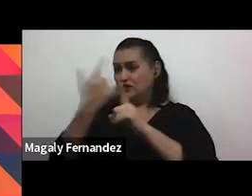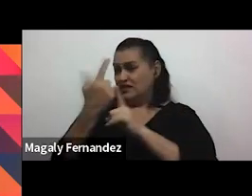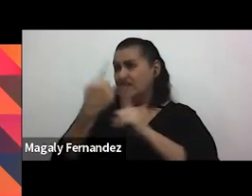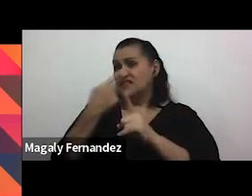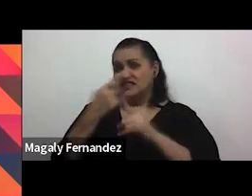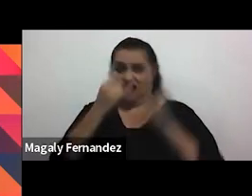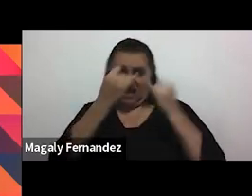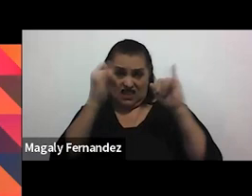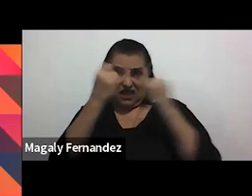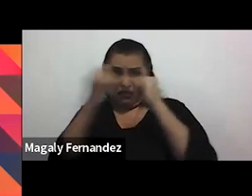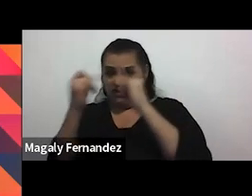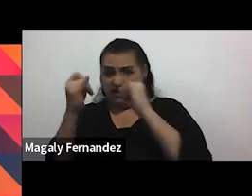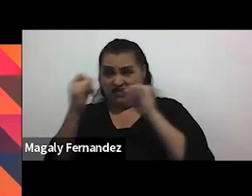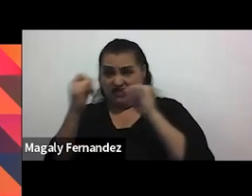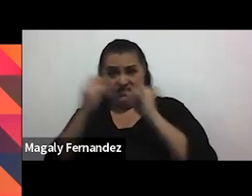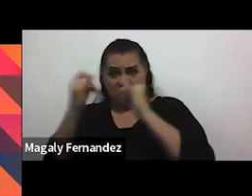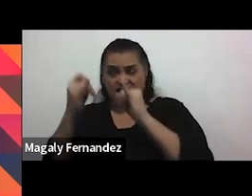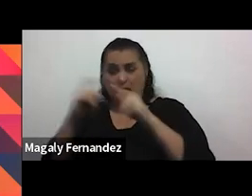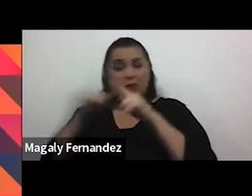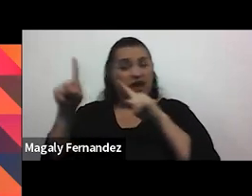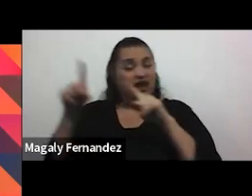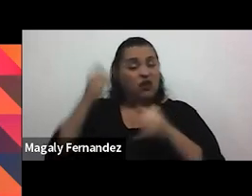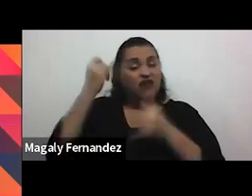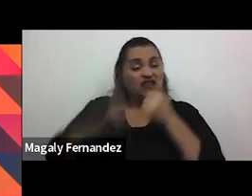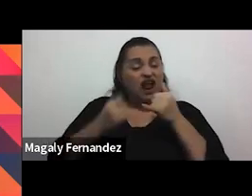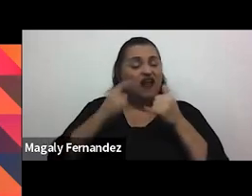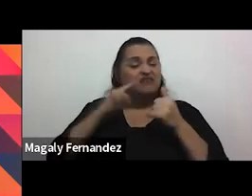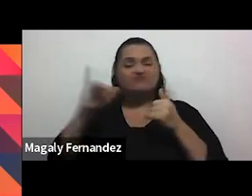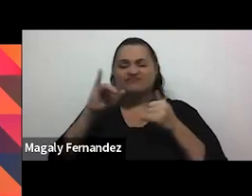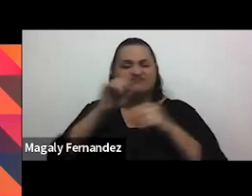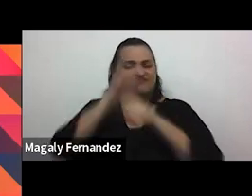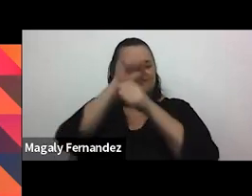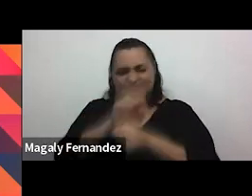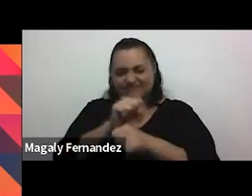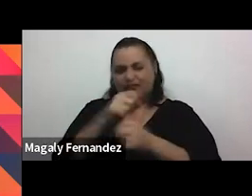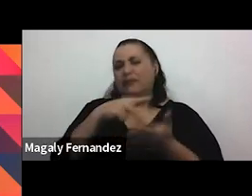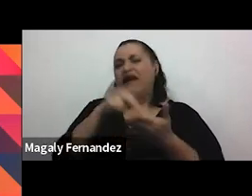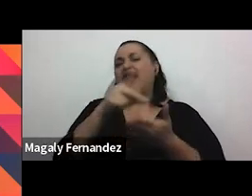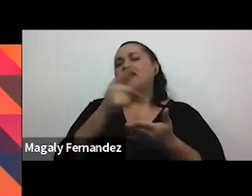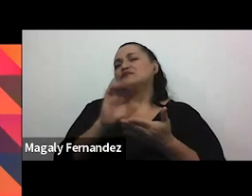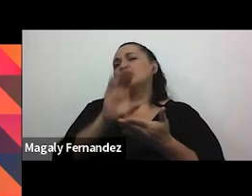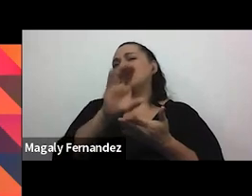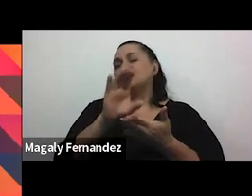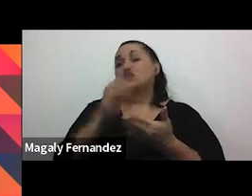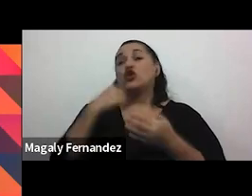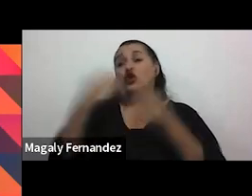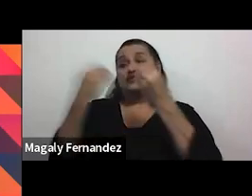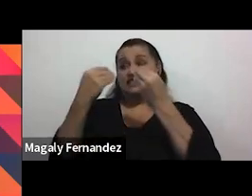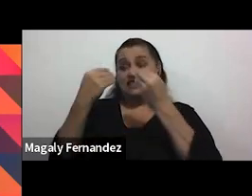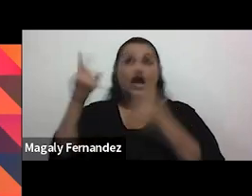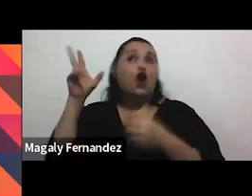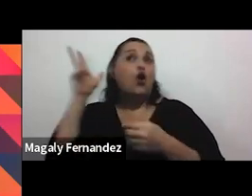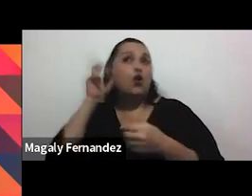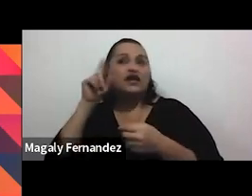Al final son moldes a los que pagamos un precio y estamos en una sociedad que nos enseña a oír pero no a escuchar y a ver pero no a observar